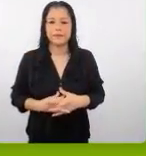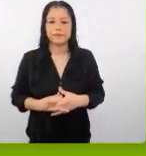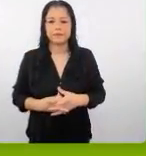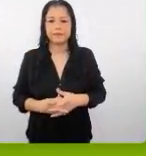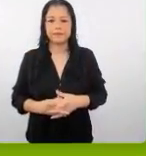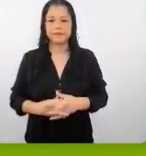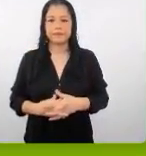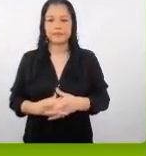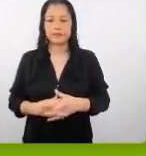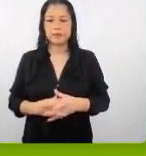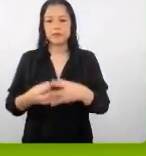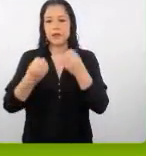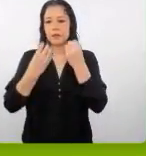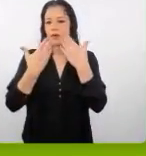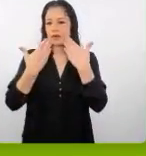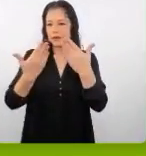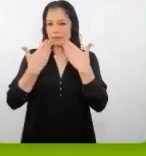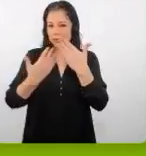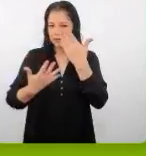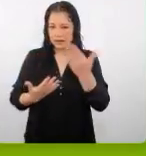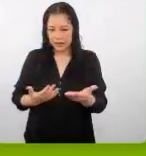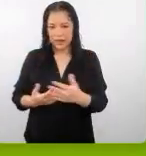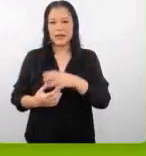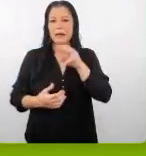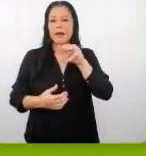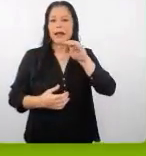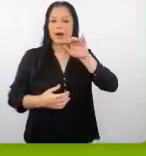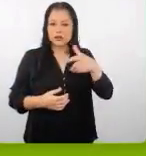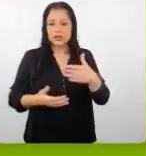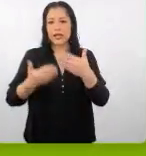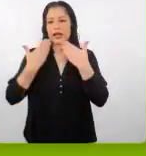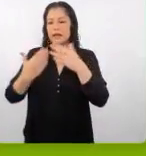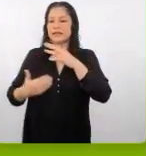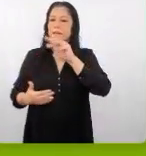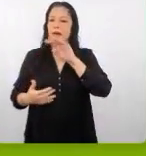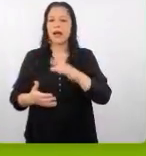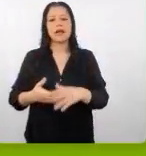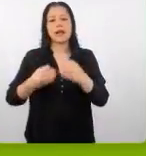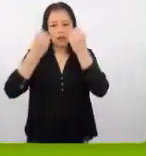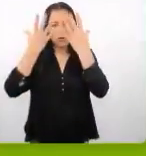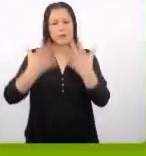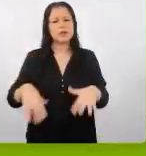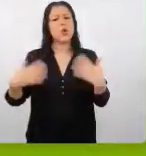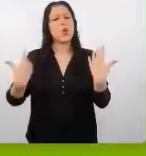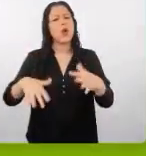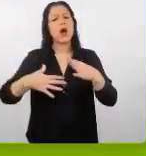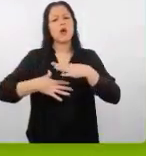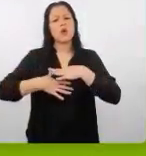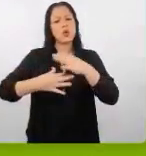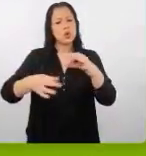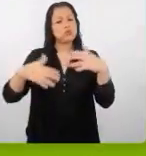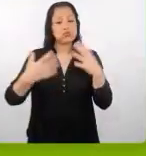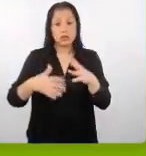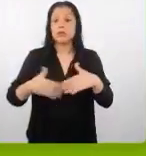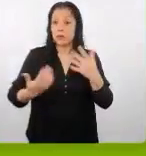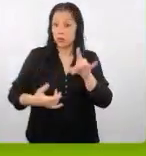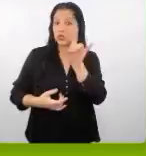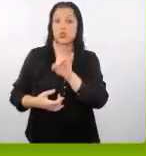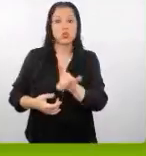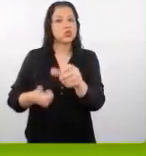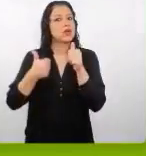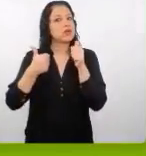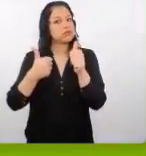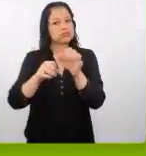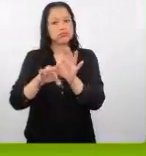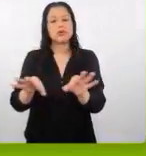bueno muchísimas gracias María José y Magali la información ha sido muy interesante muy útil definitivamente